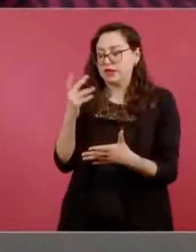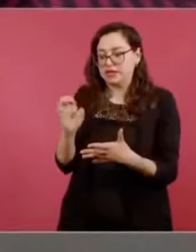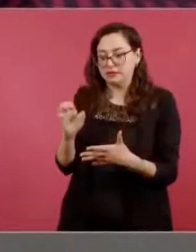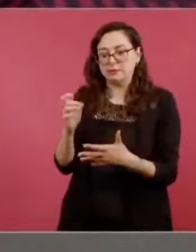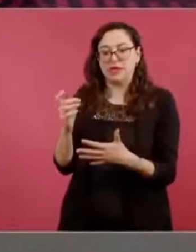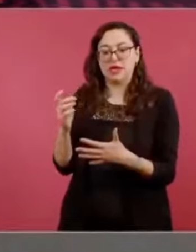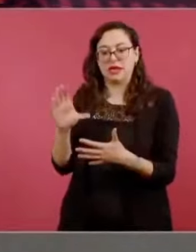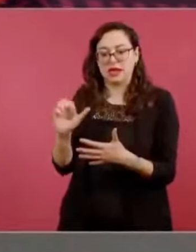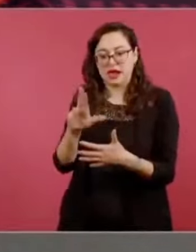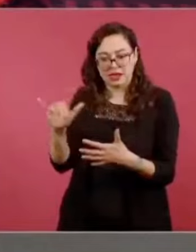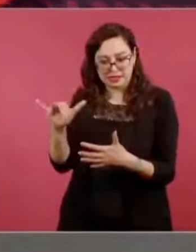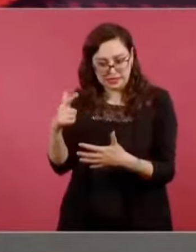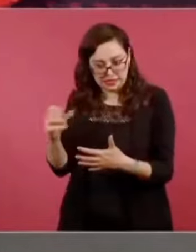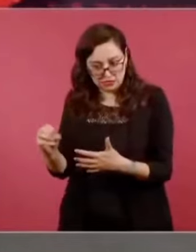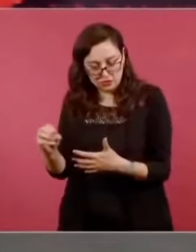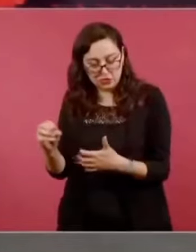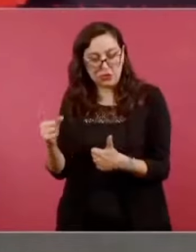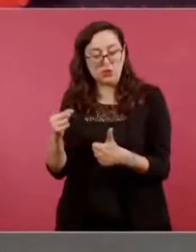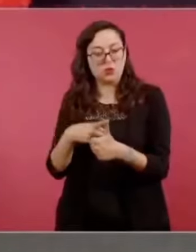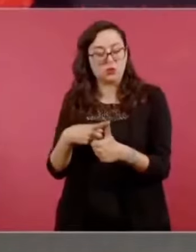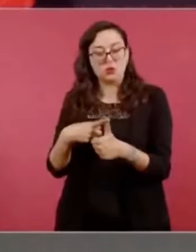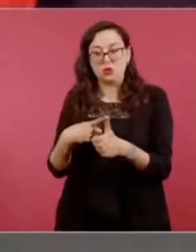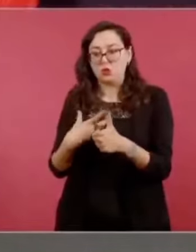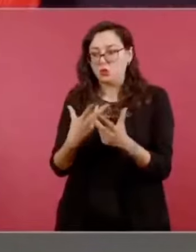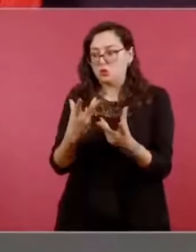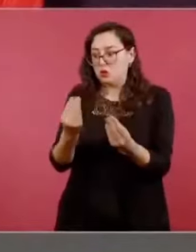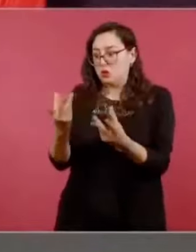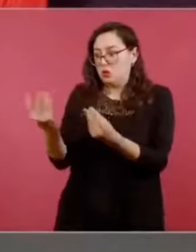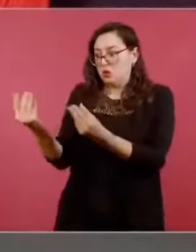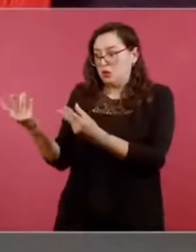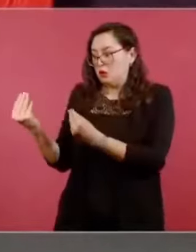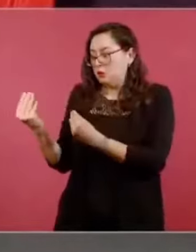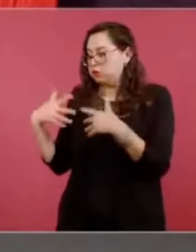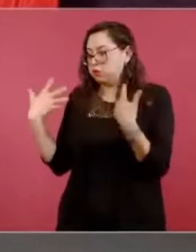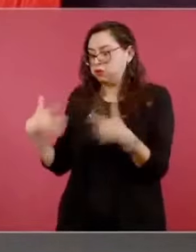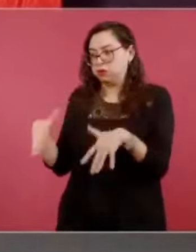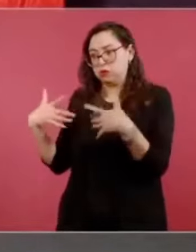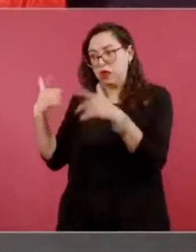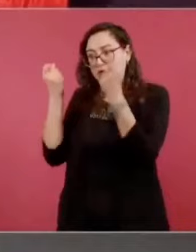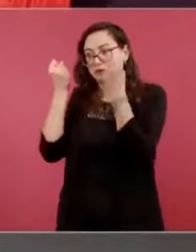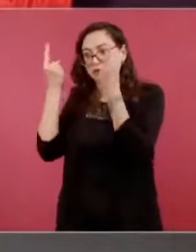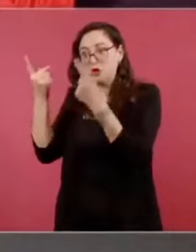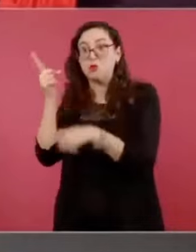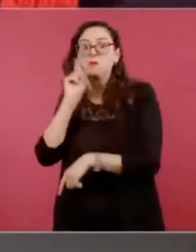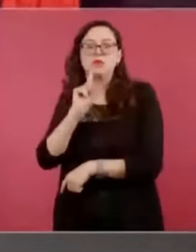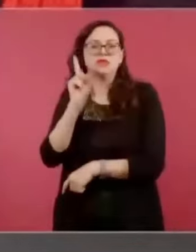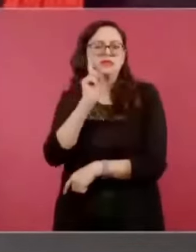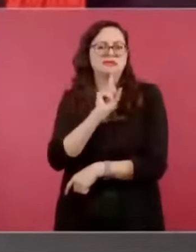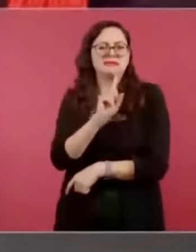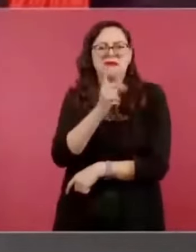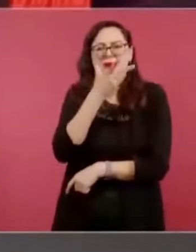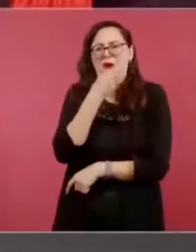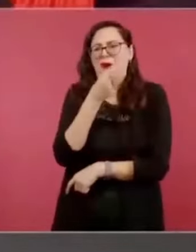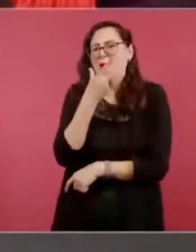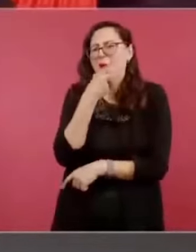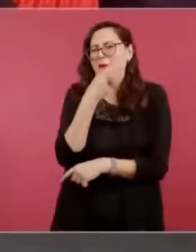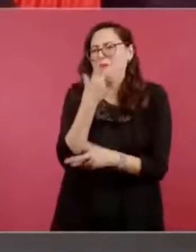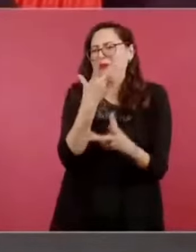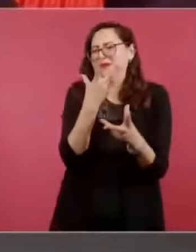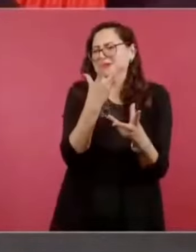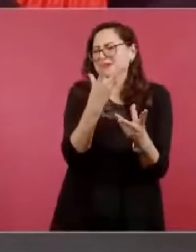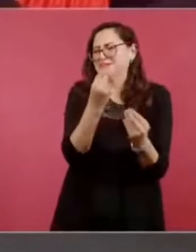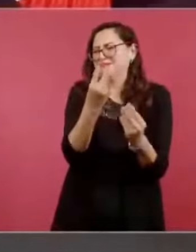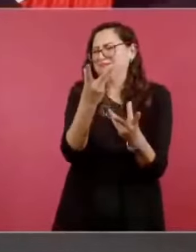así como a un gran número de heroínas y héroes anónimos, cierro esta